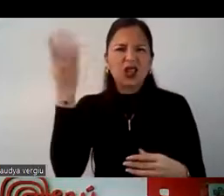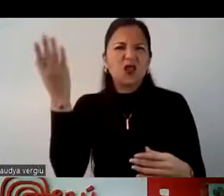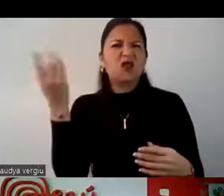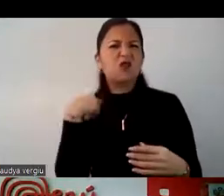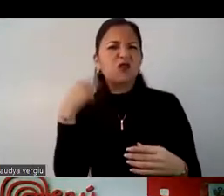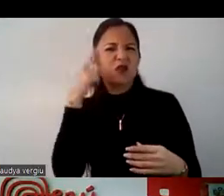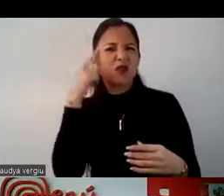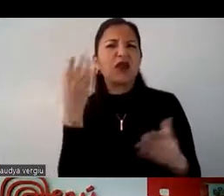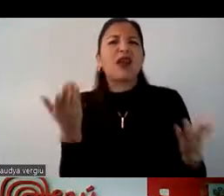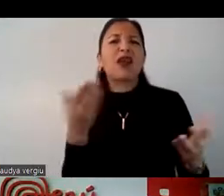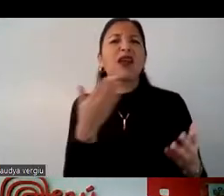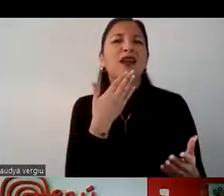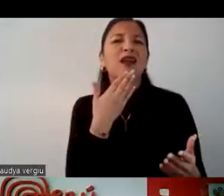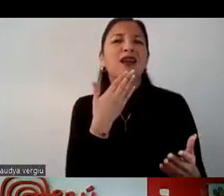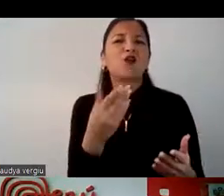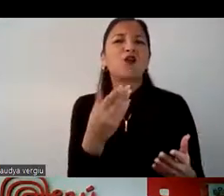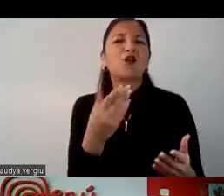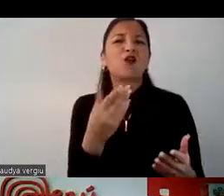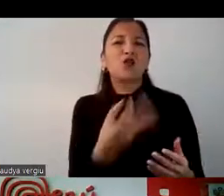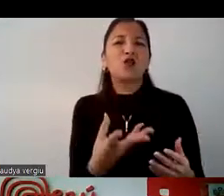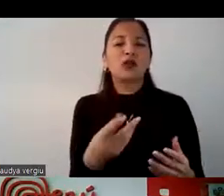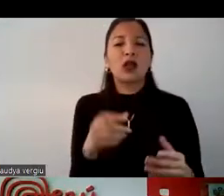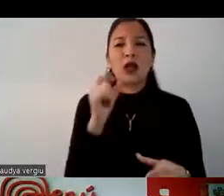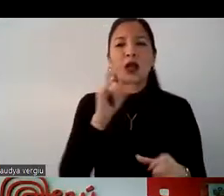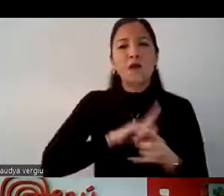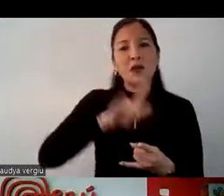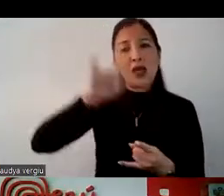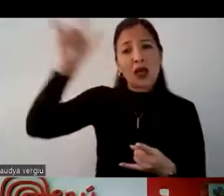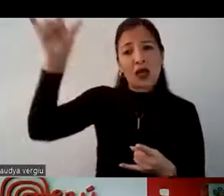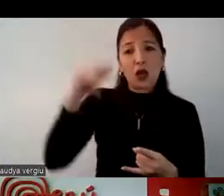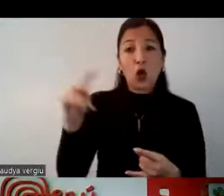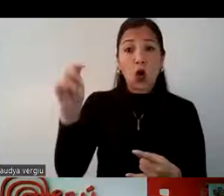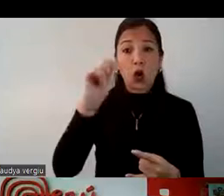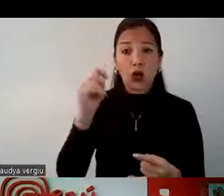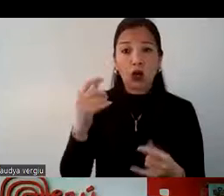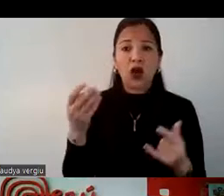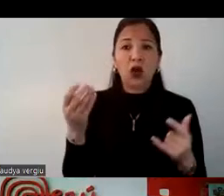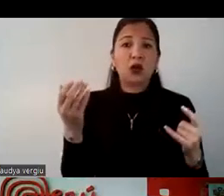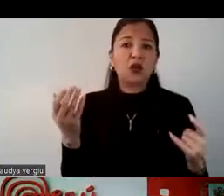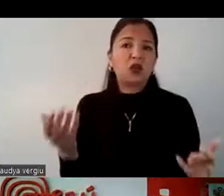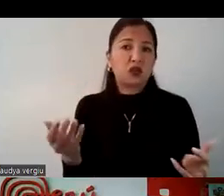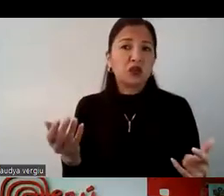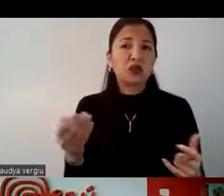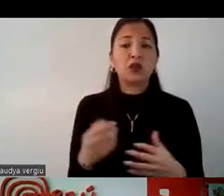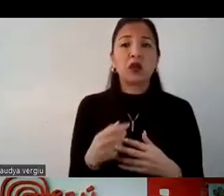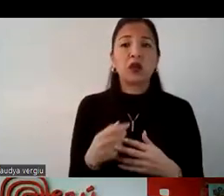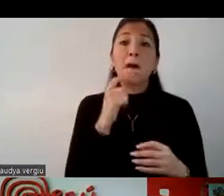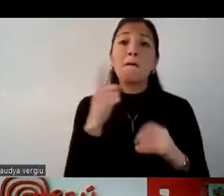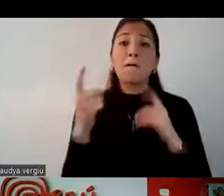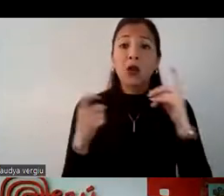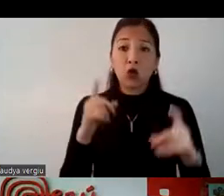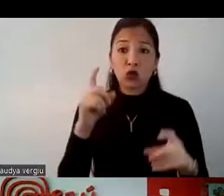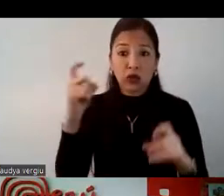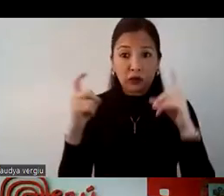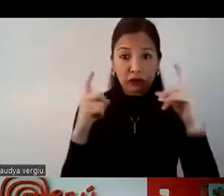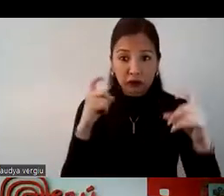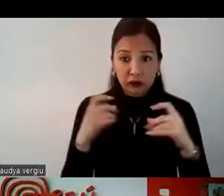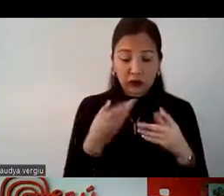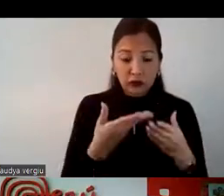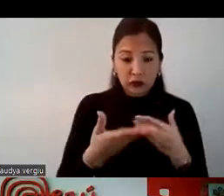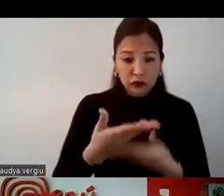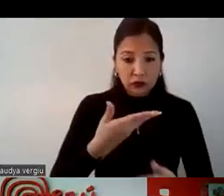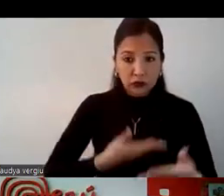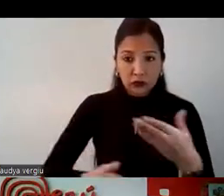las características de los potenciales viajeros ecuatorianos. La metodología ha sido una encuesta presencial en Quito y en Guayaquil